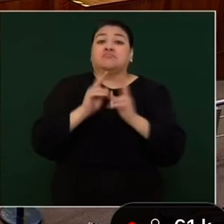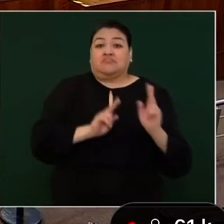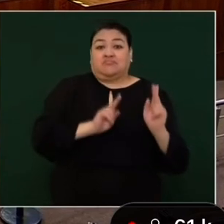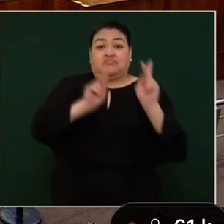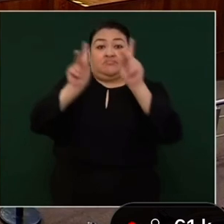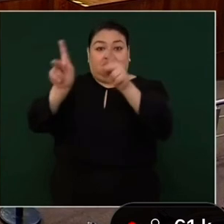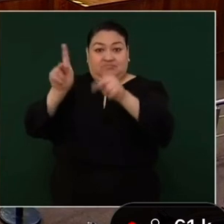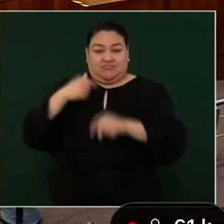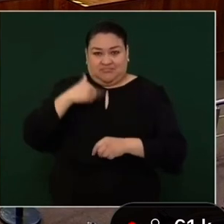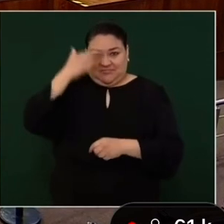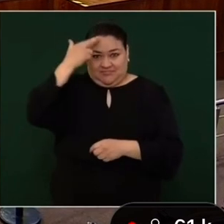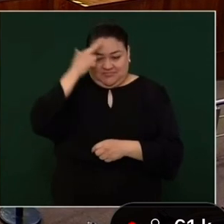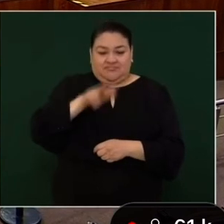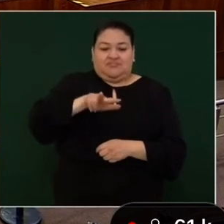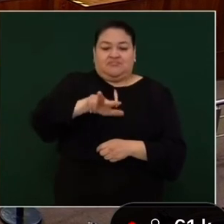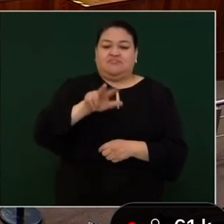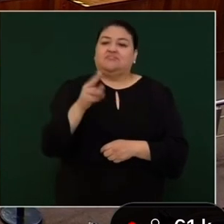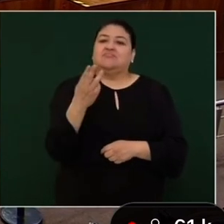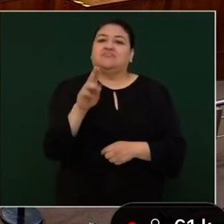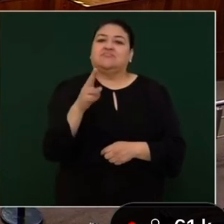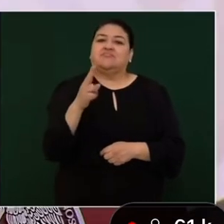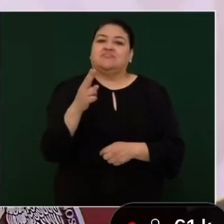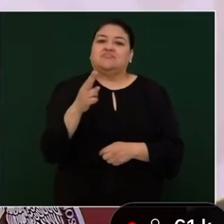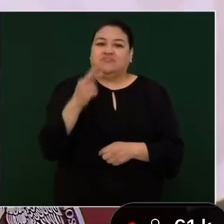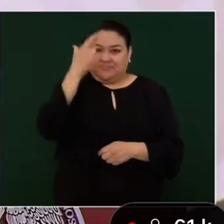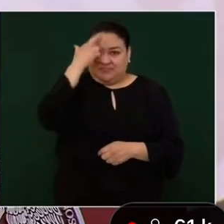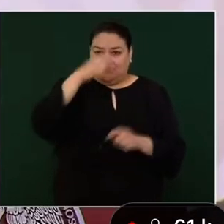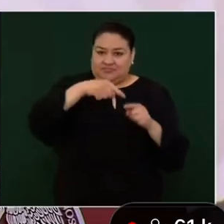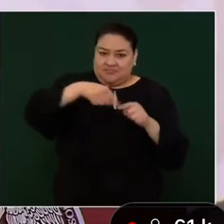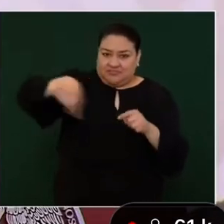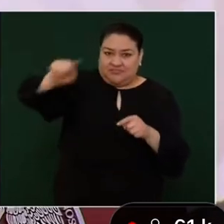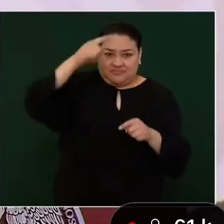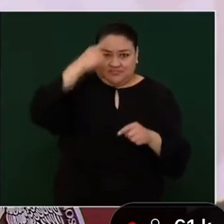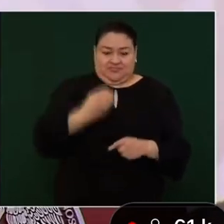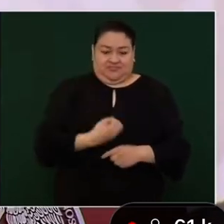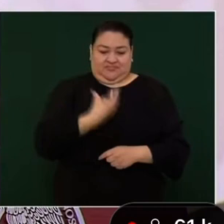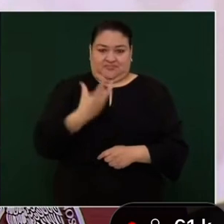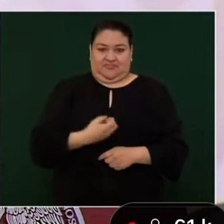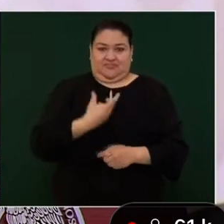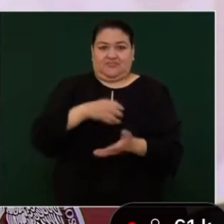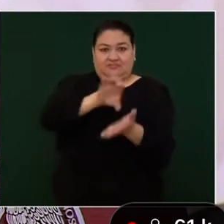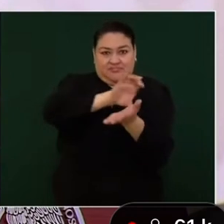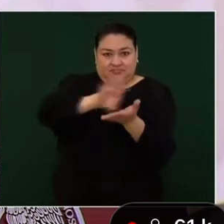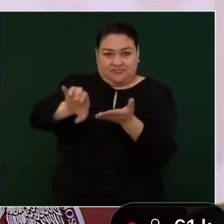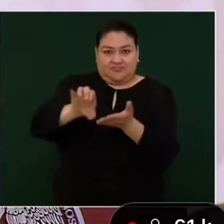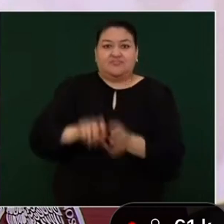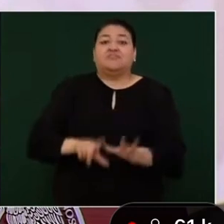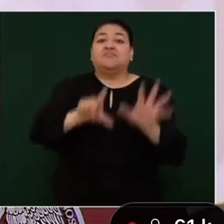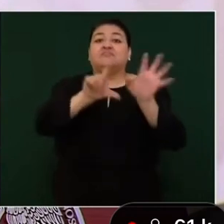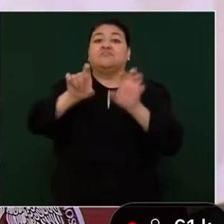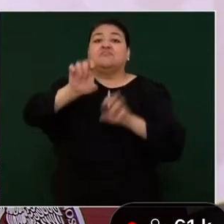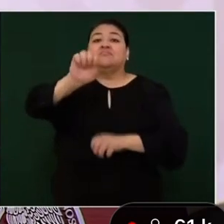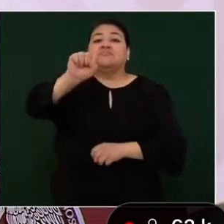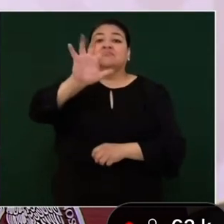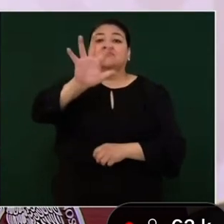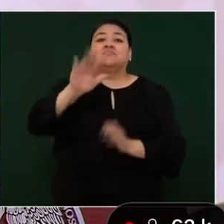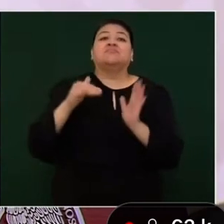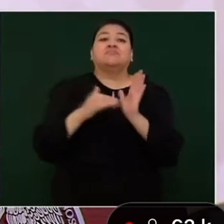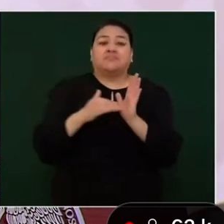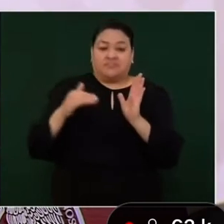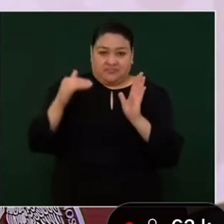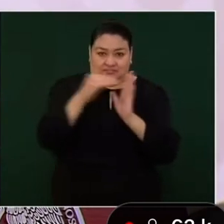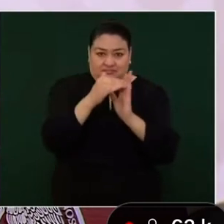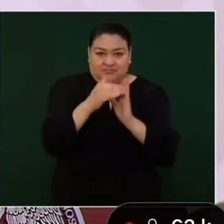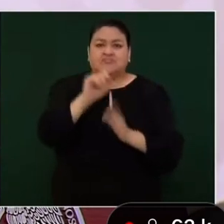Oriente en el Boulevard 18 de Noviembre y Carretera Federal a Tehuacán. Es una inversión de 765 millones de pesos